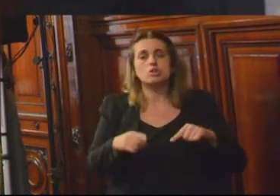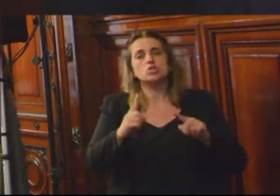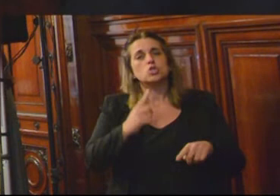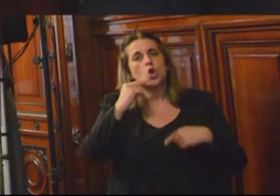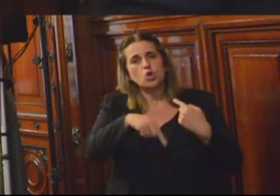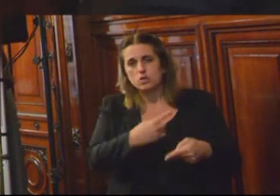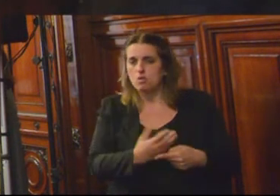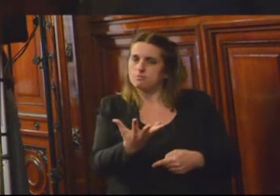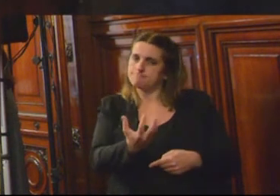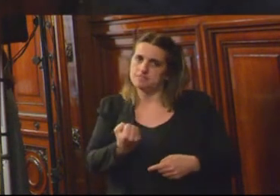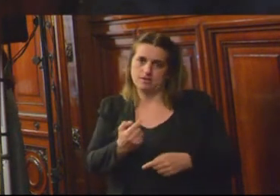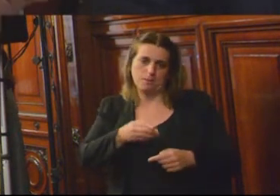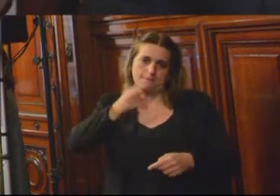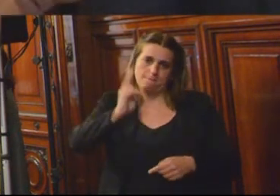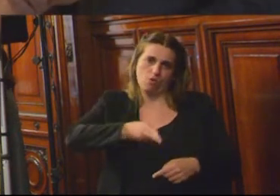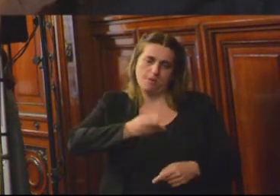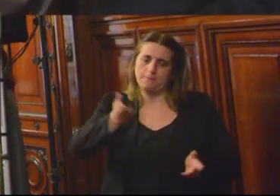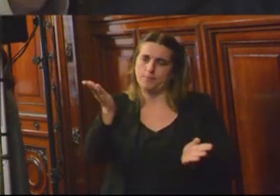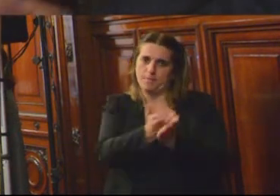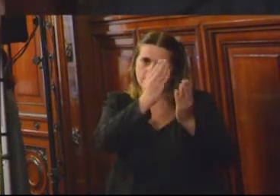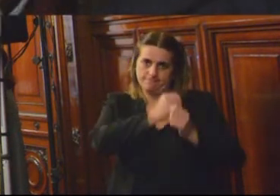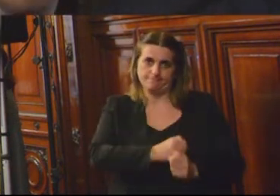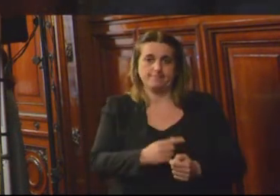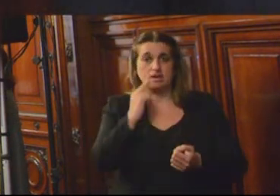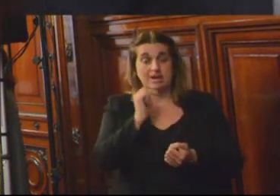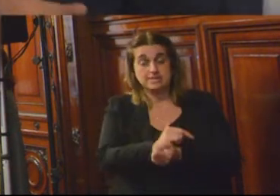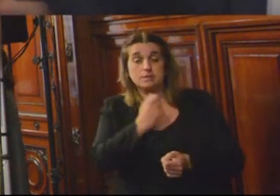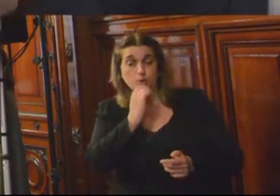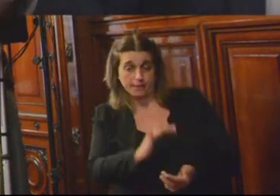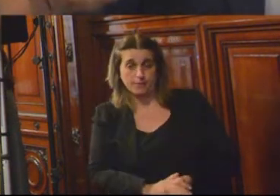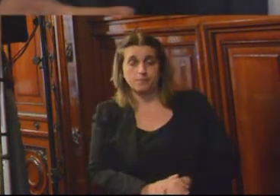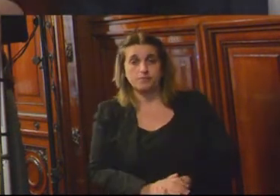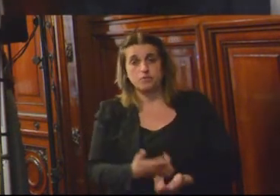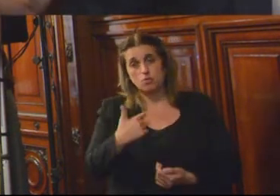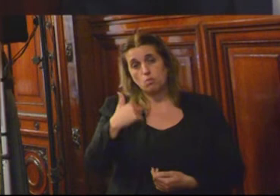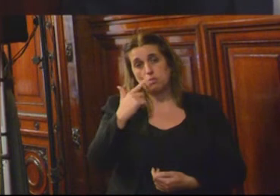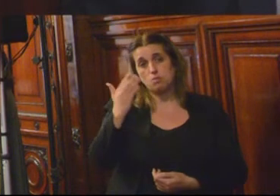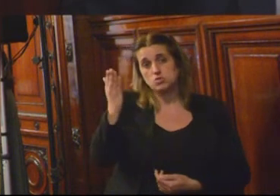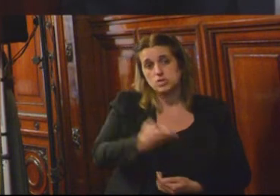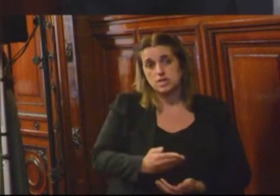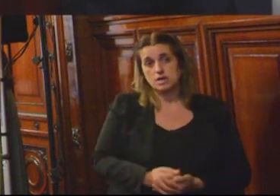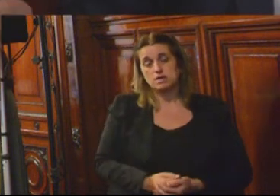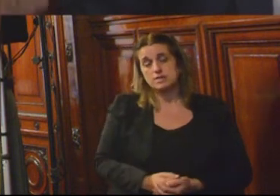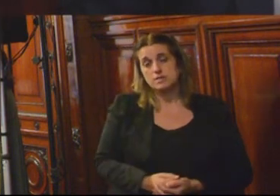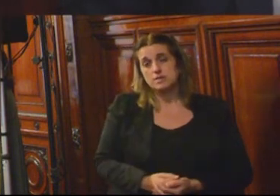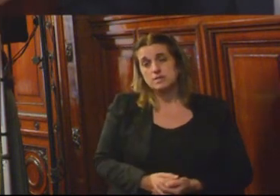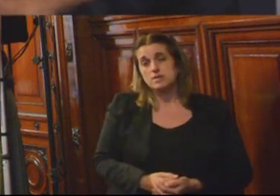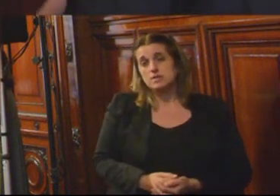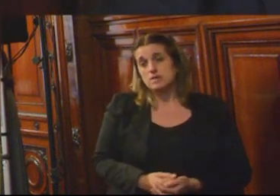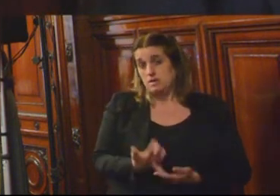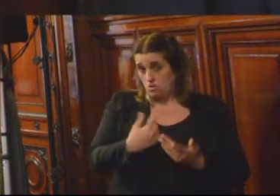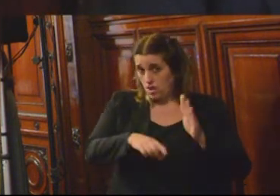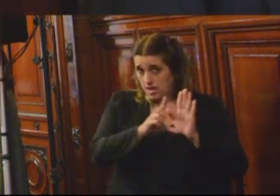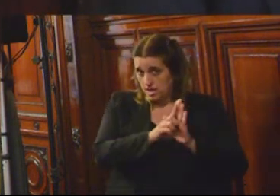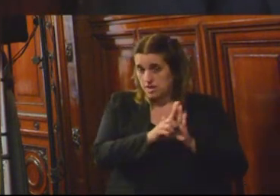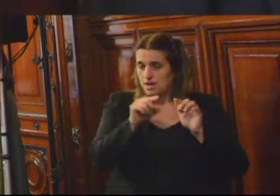reprimiendo la entrada a la cárcel. Y nos pasa, agarramos un porcentaje. Es decir, con la ley esto